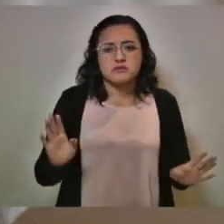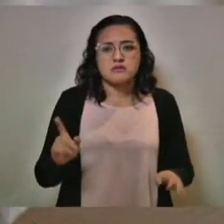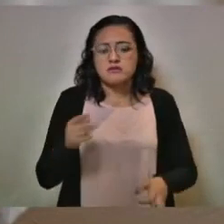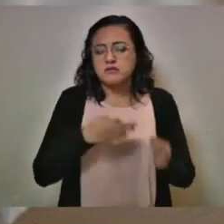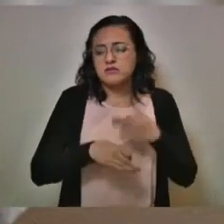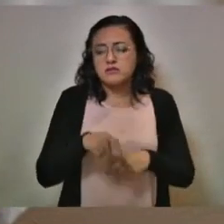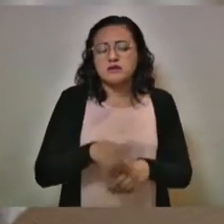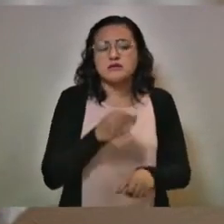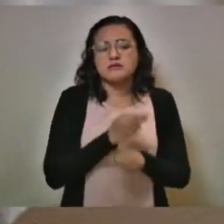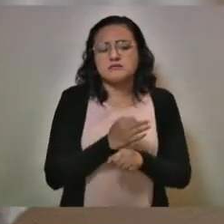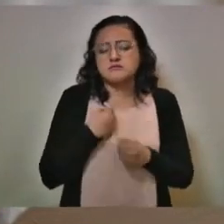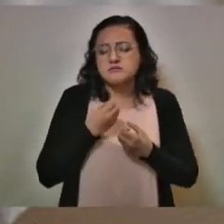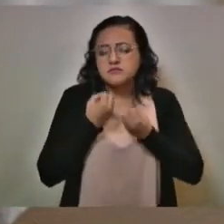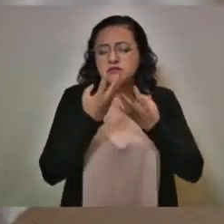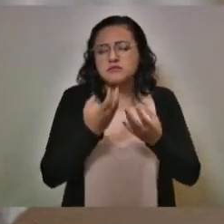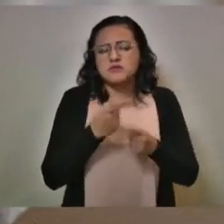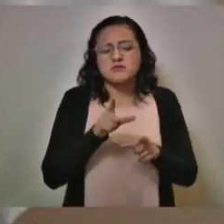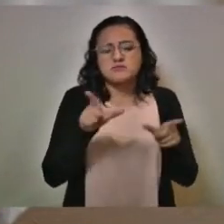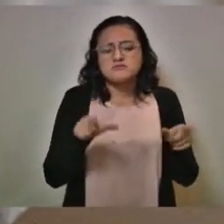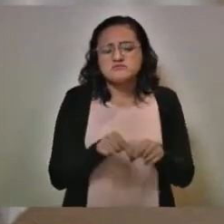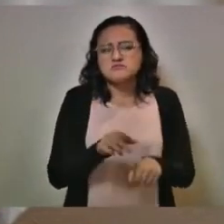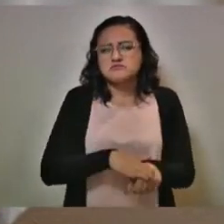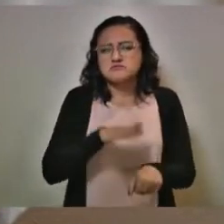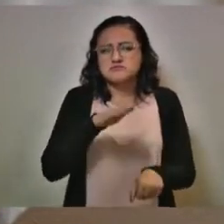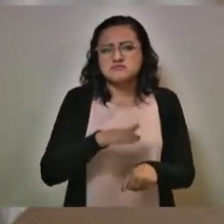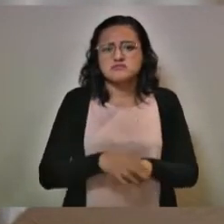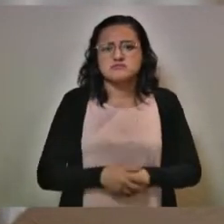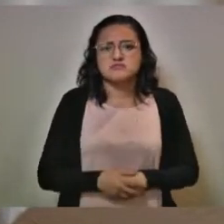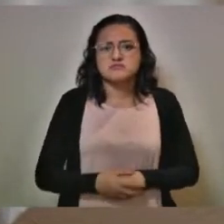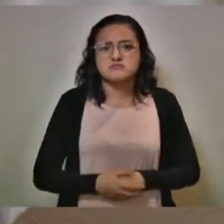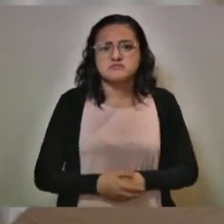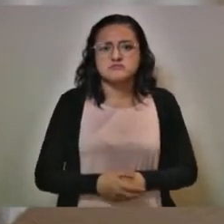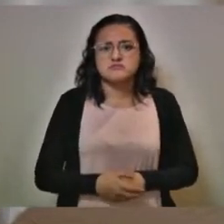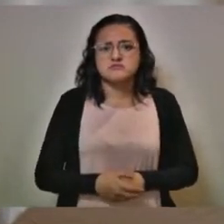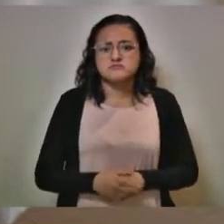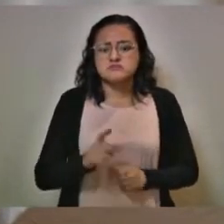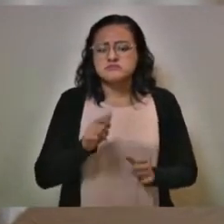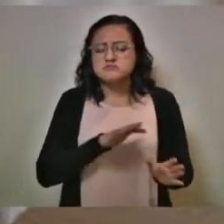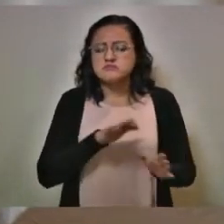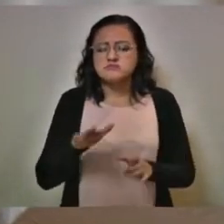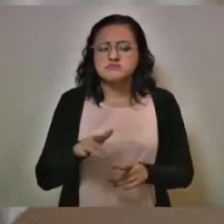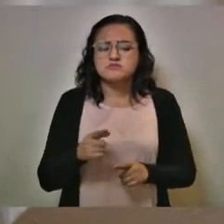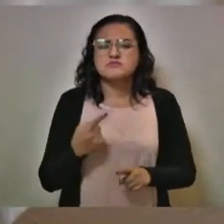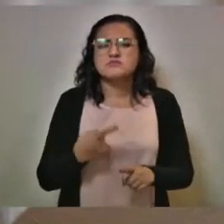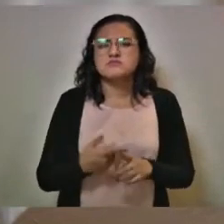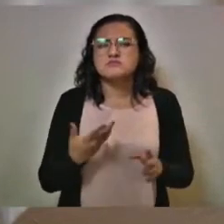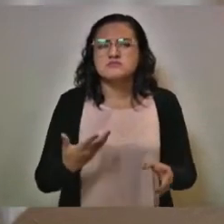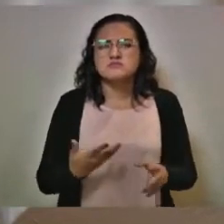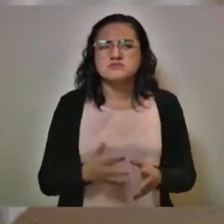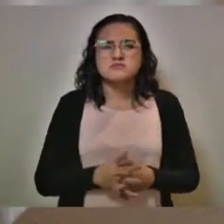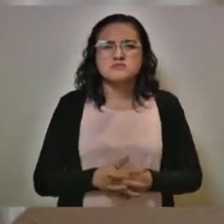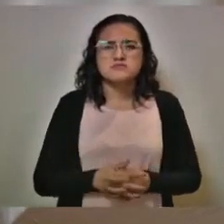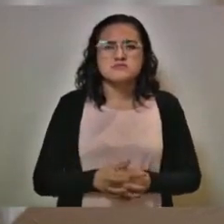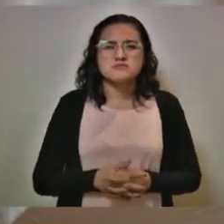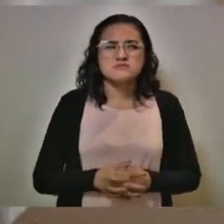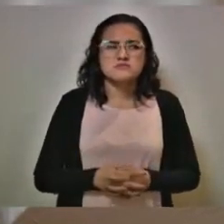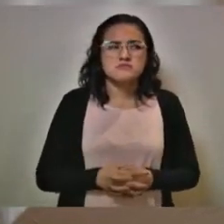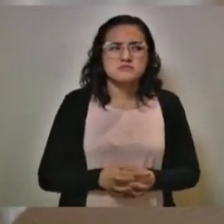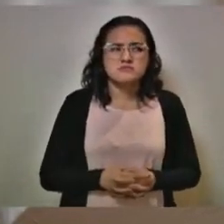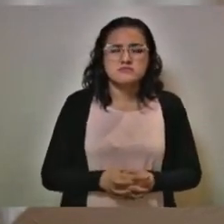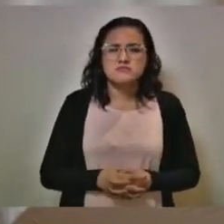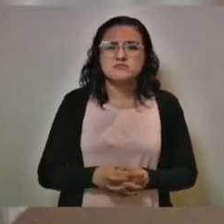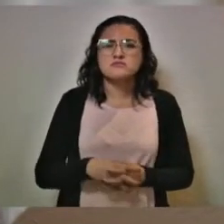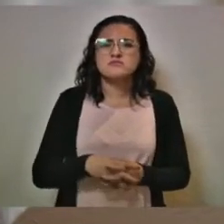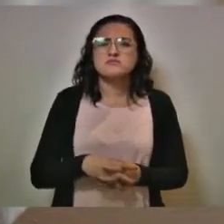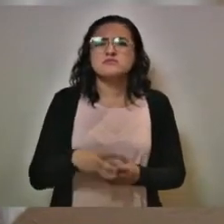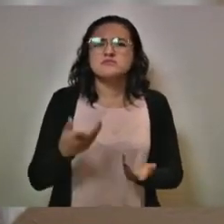así solamente me expreso respecto a ese planteamiento y respecto a qué, a lo de… Las despensas.